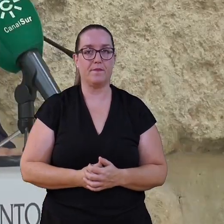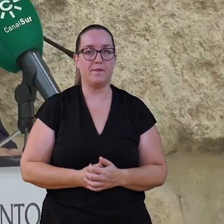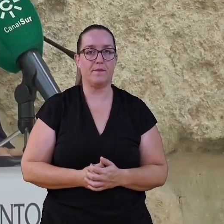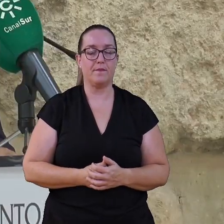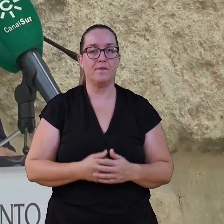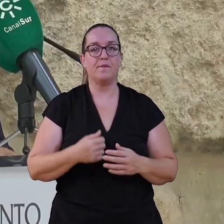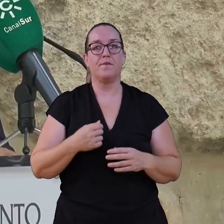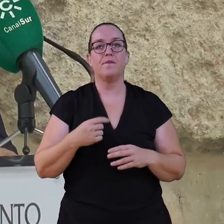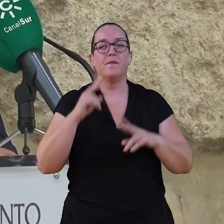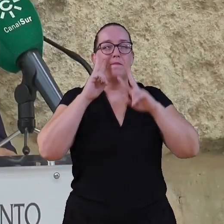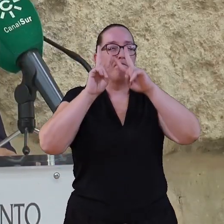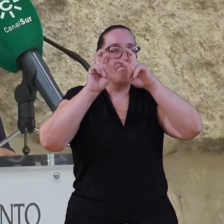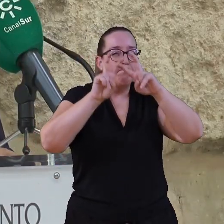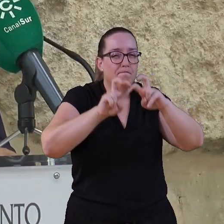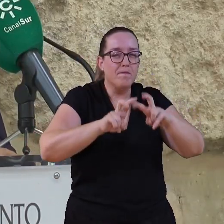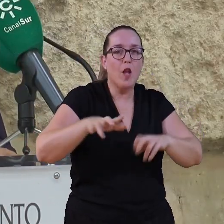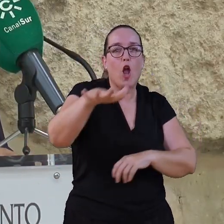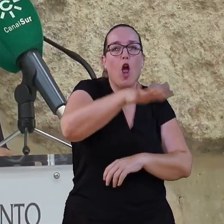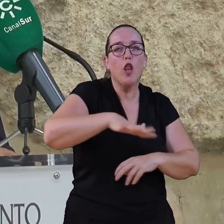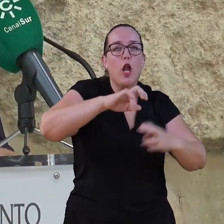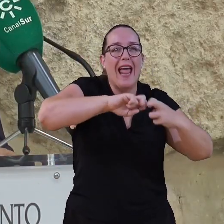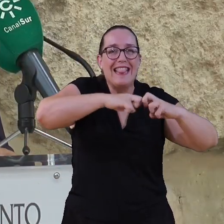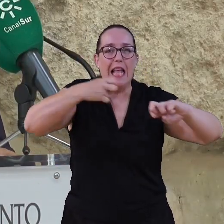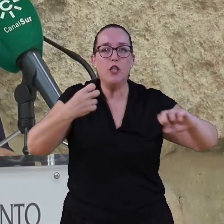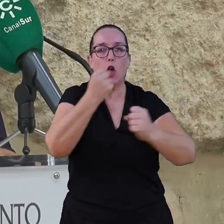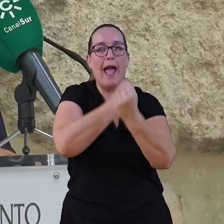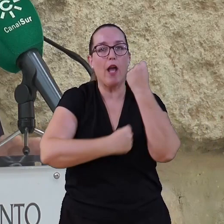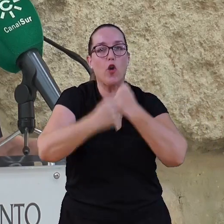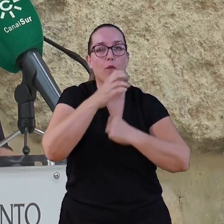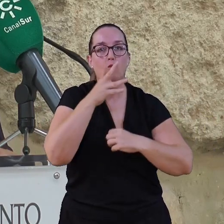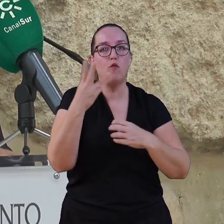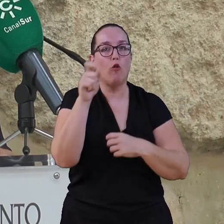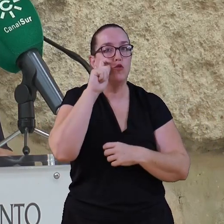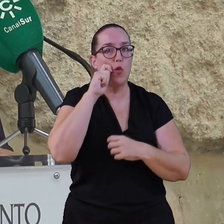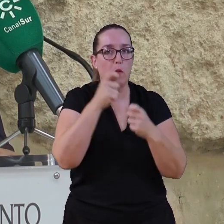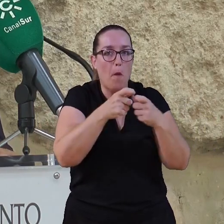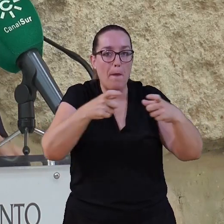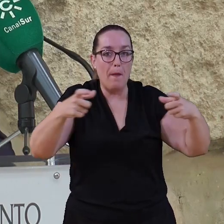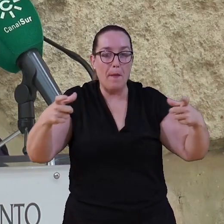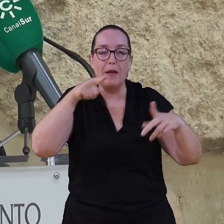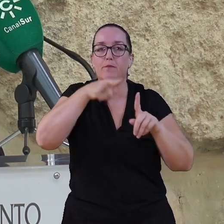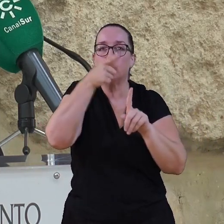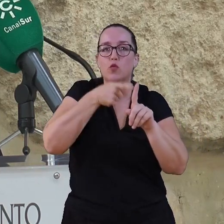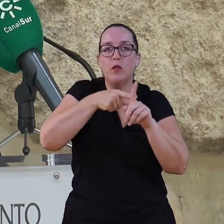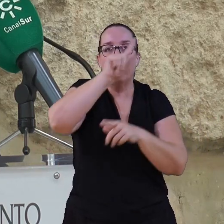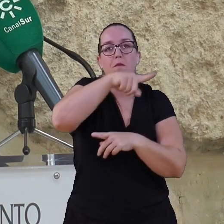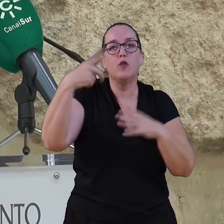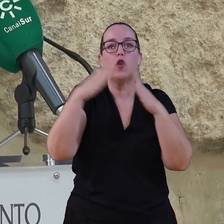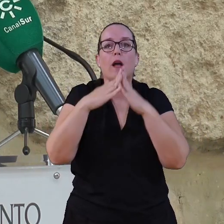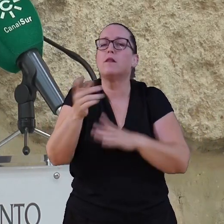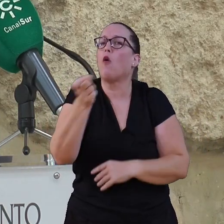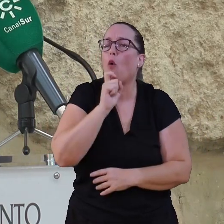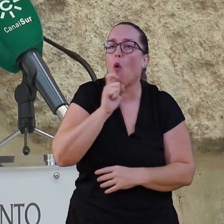Se va realizar un estudio de la zona más o menos tensionada de la ciudad en cuanto a la vivienda de uso